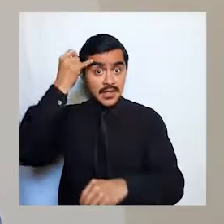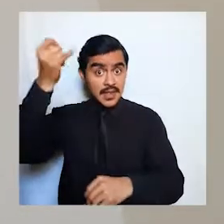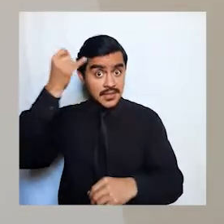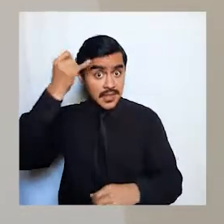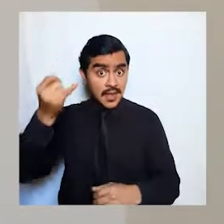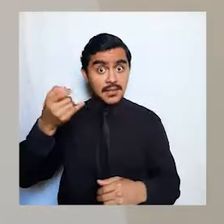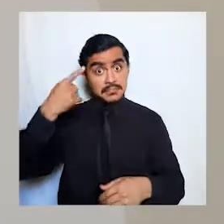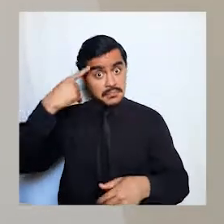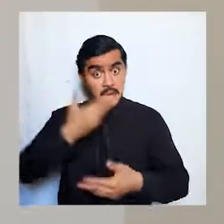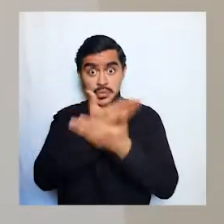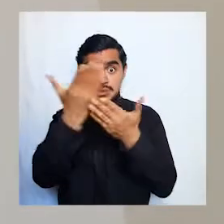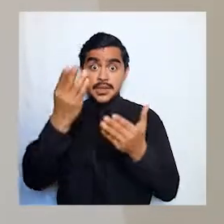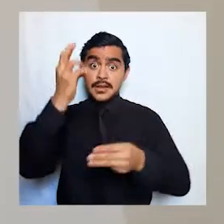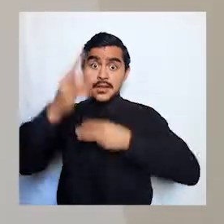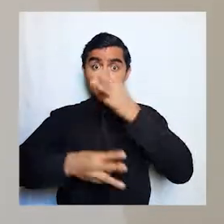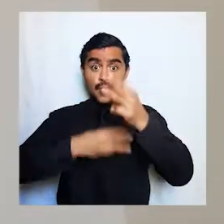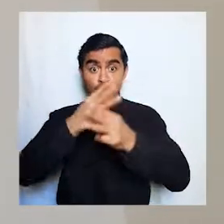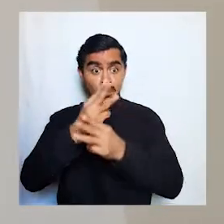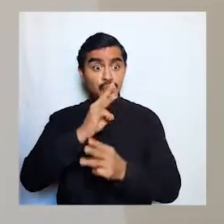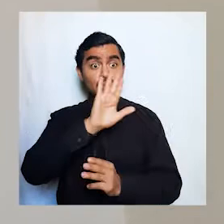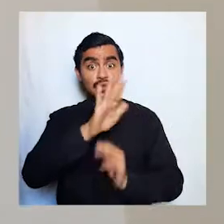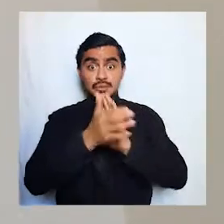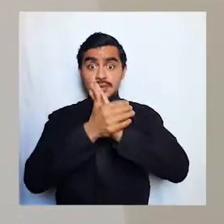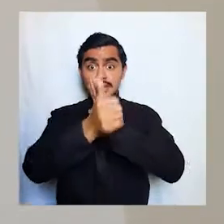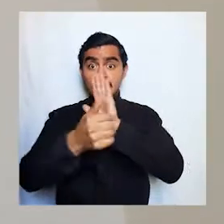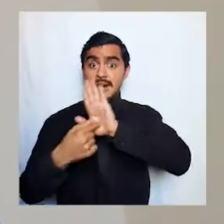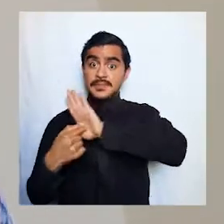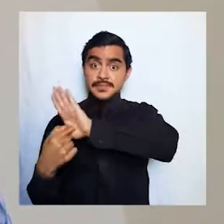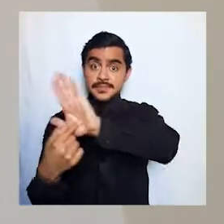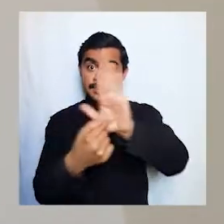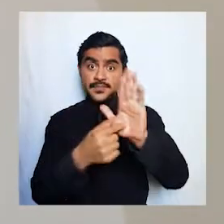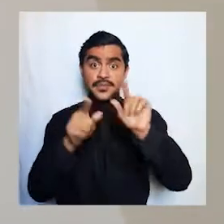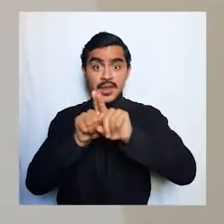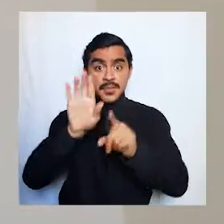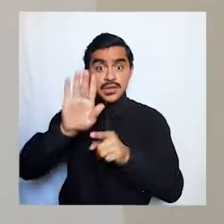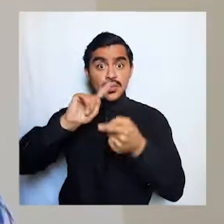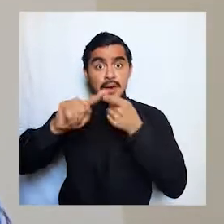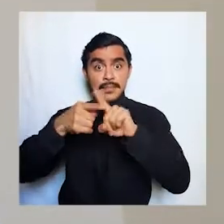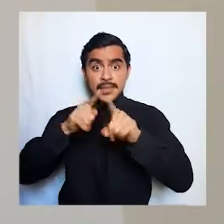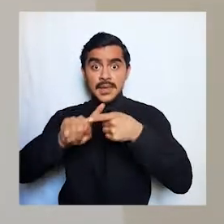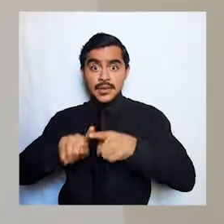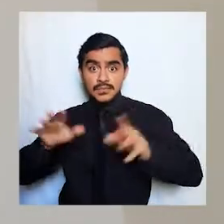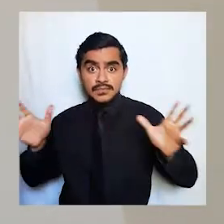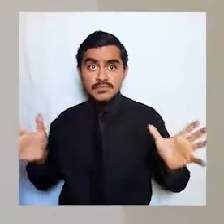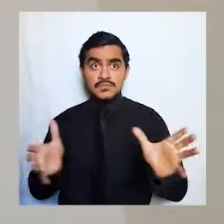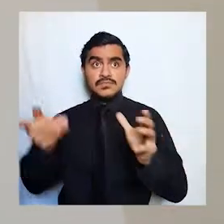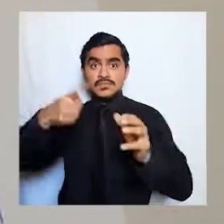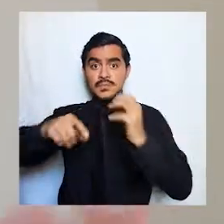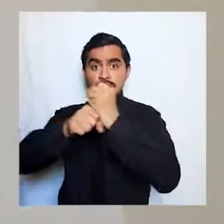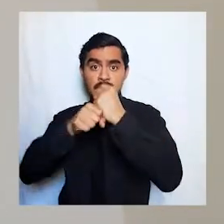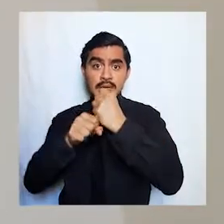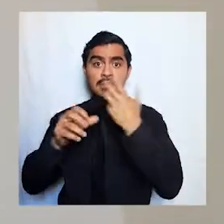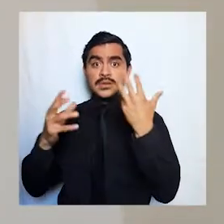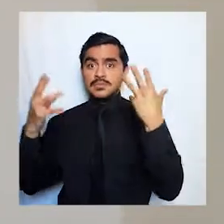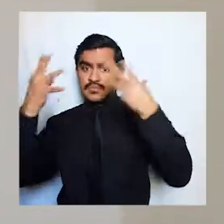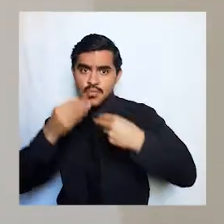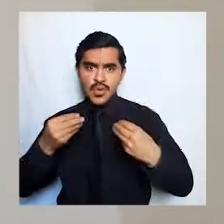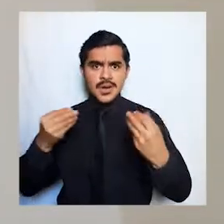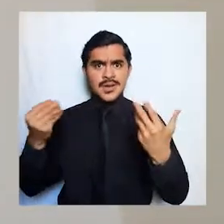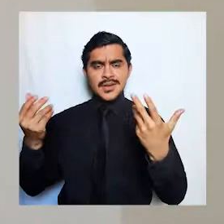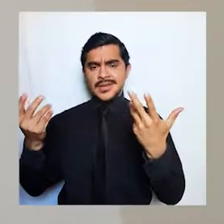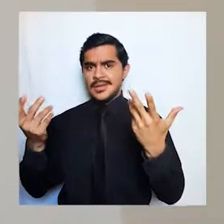práctica para mostrar al mundo todos sus talentos y así animar también a sus amigos a que hagan cosas lindas instructivas